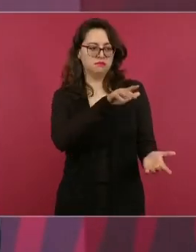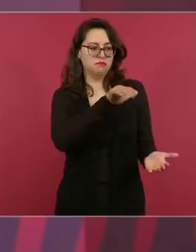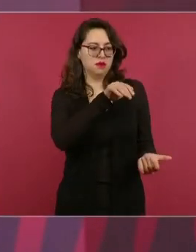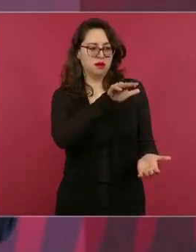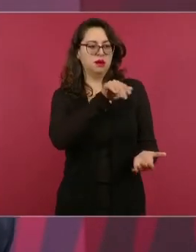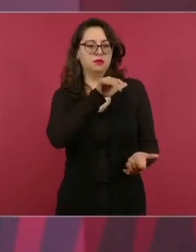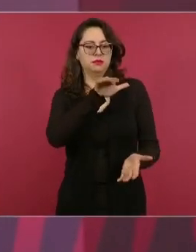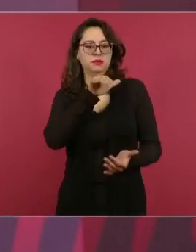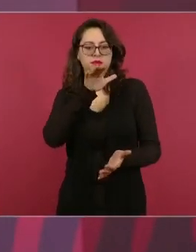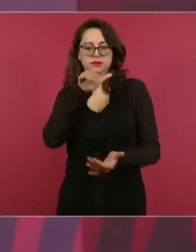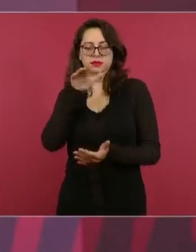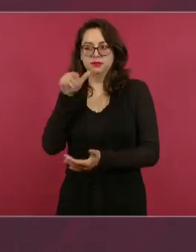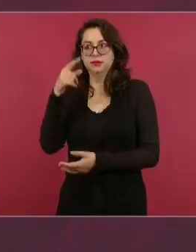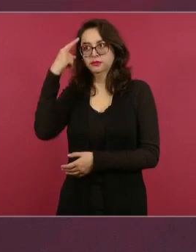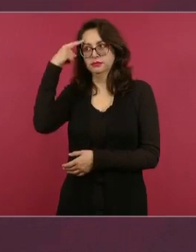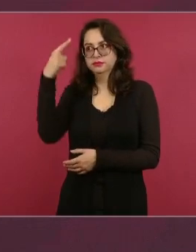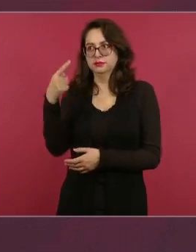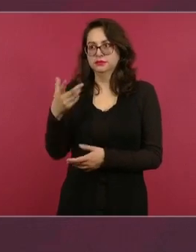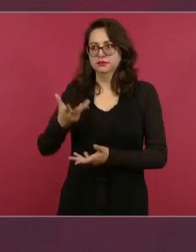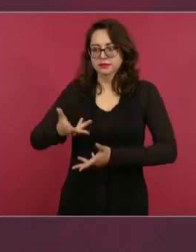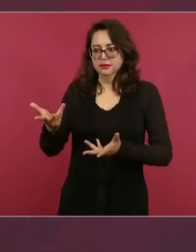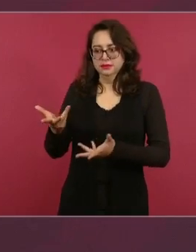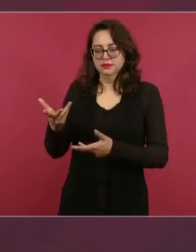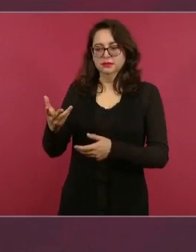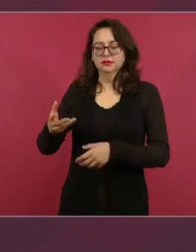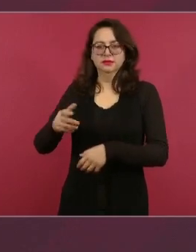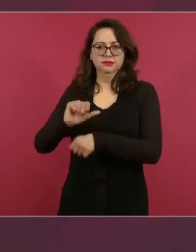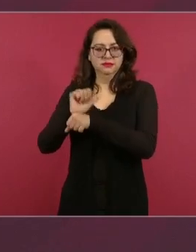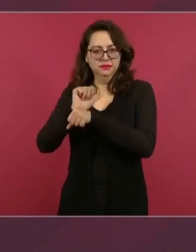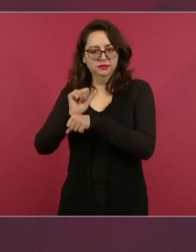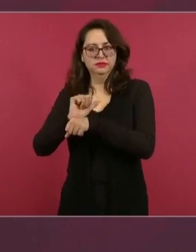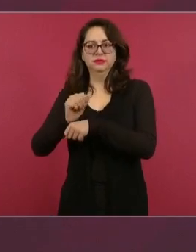estas importantes culturas,